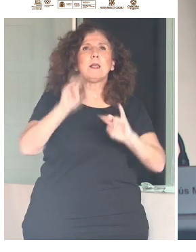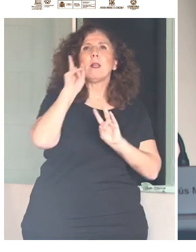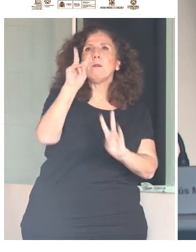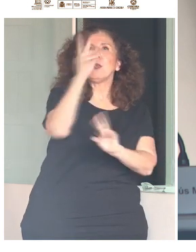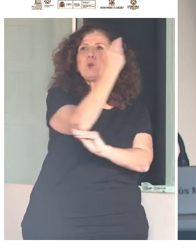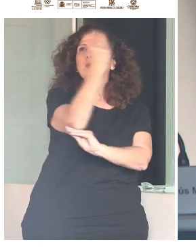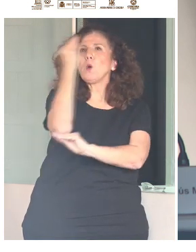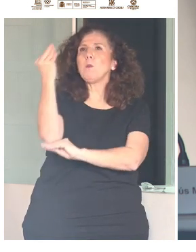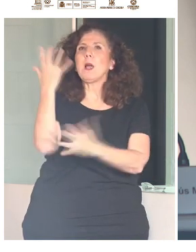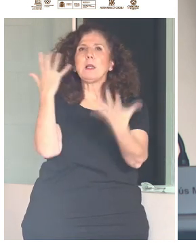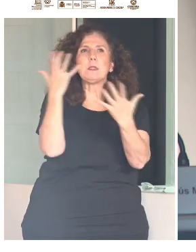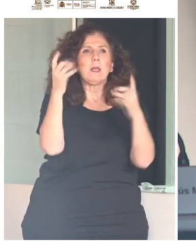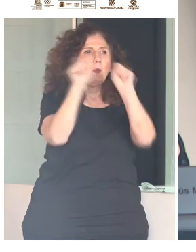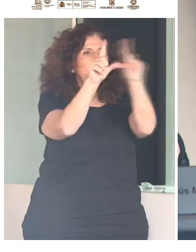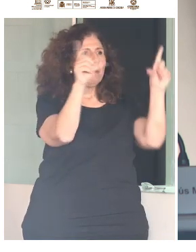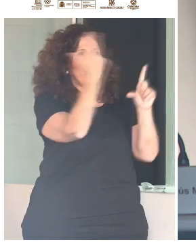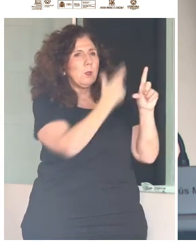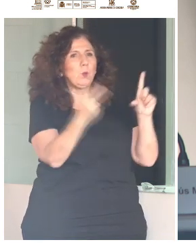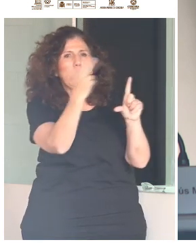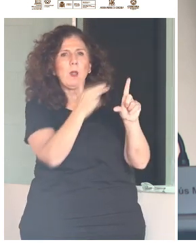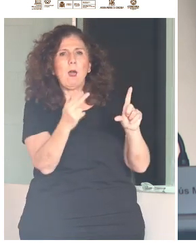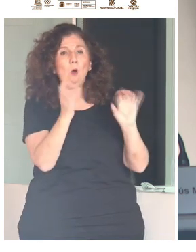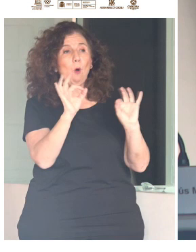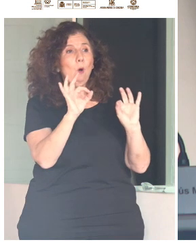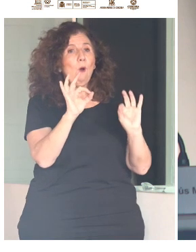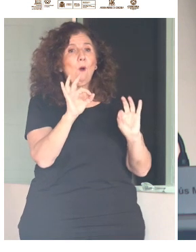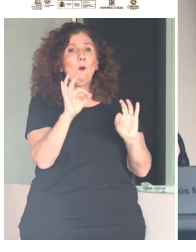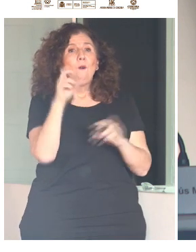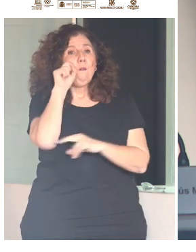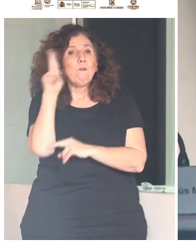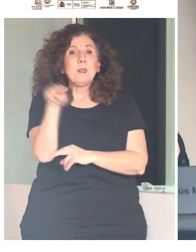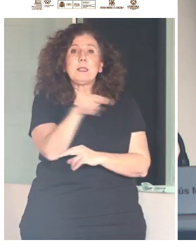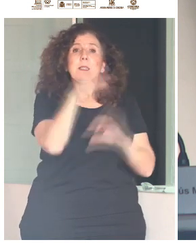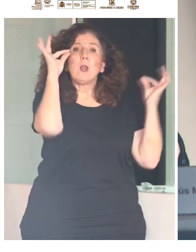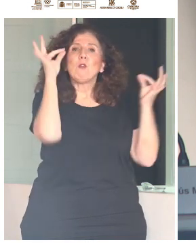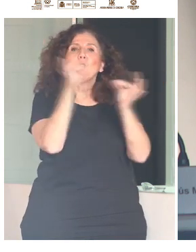instalaciones, visitar un museo, visitar Córdoba, es comprenderla.